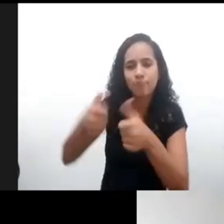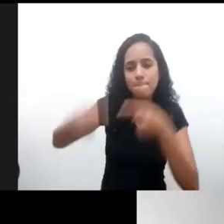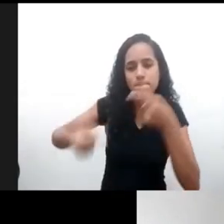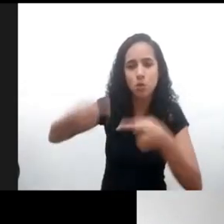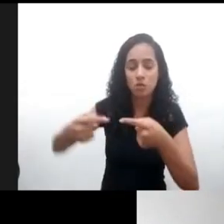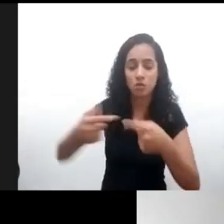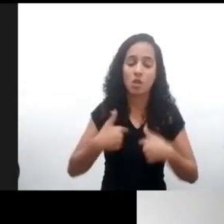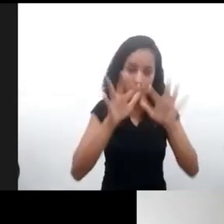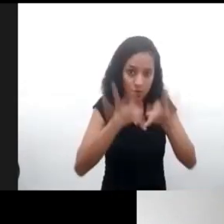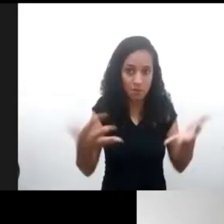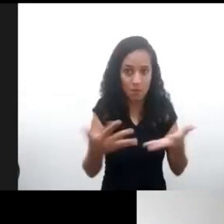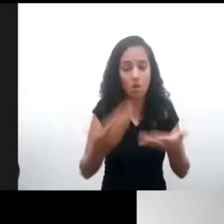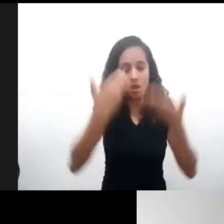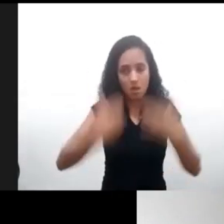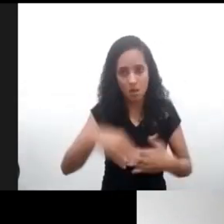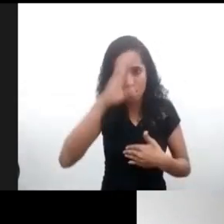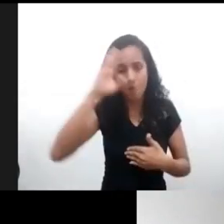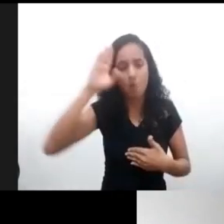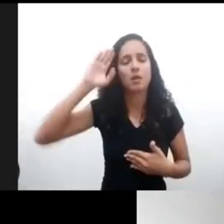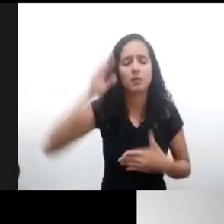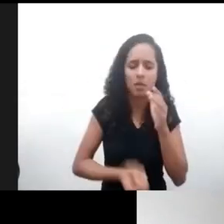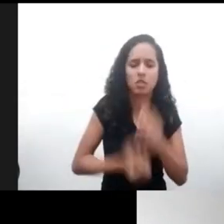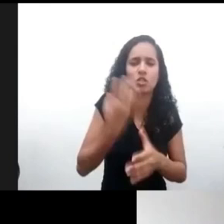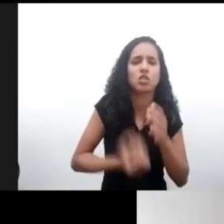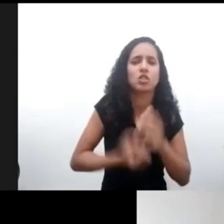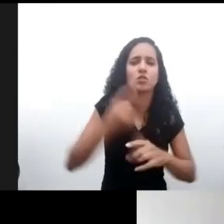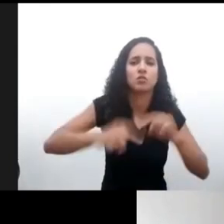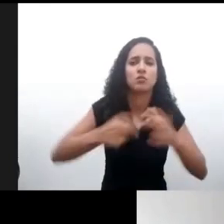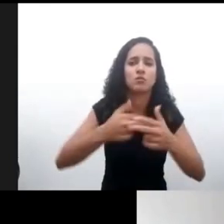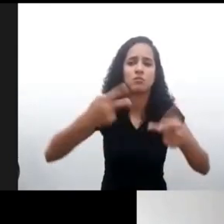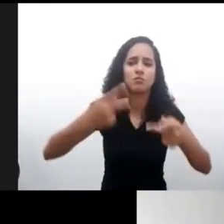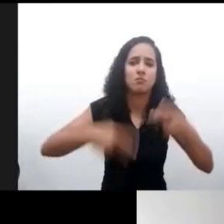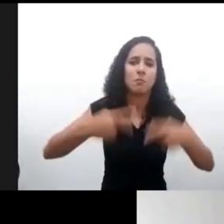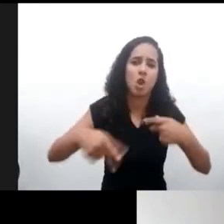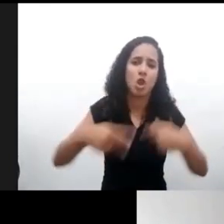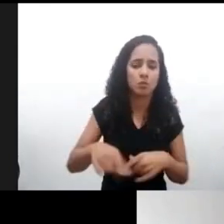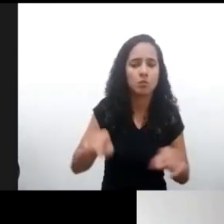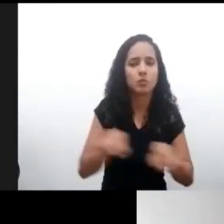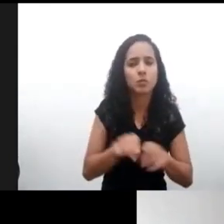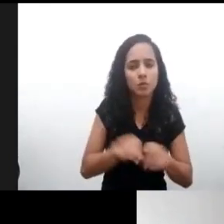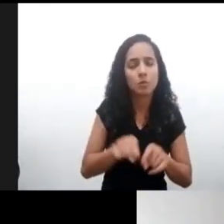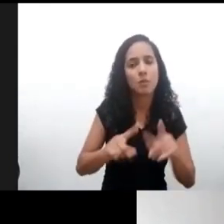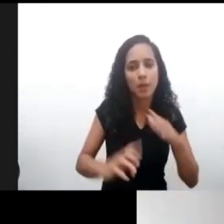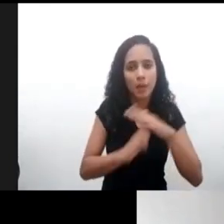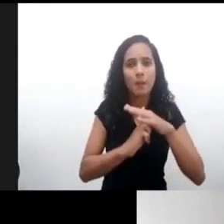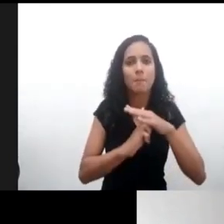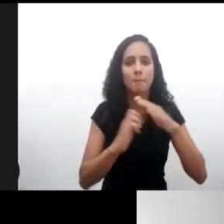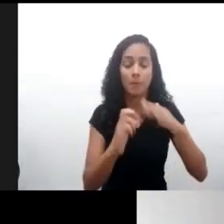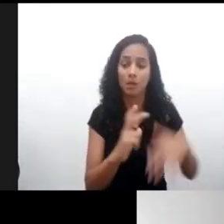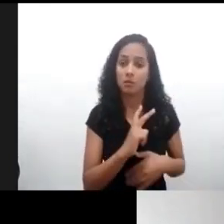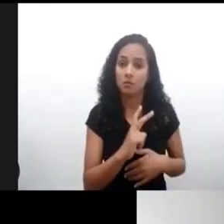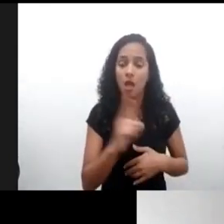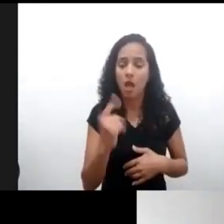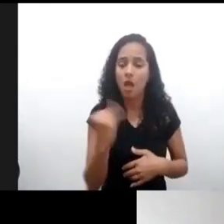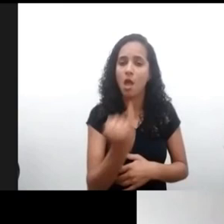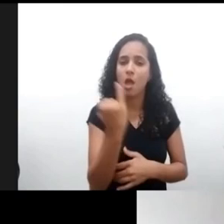generadores de políticas públicas, comunidades educacionales, incluso empresas privadas, hay que hacer los máximos esfuerzos para que esta observación